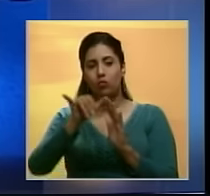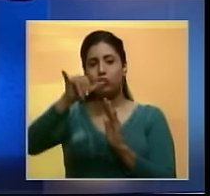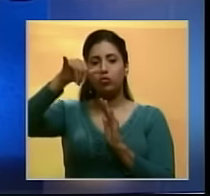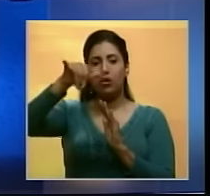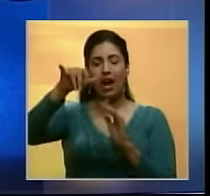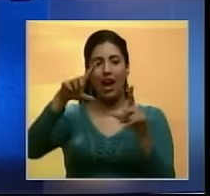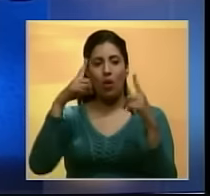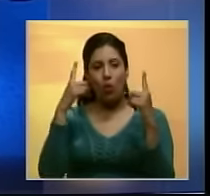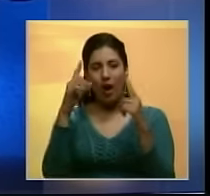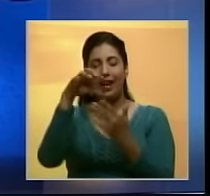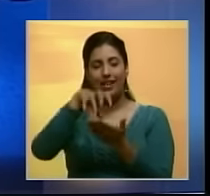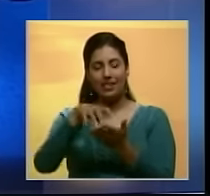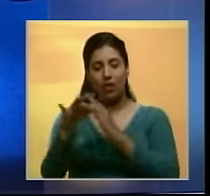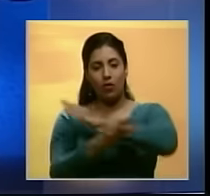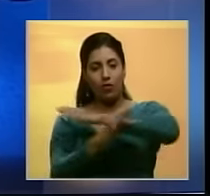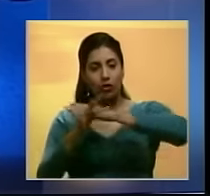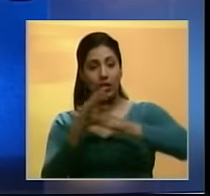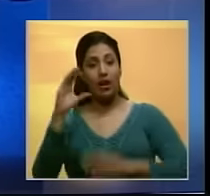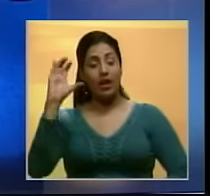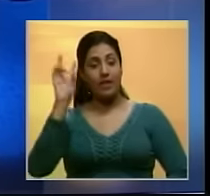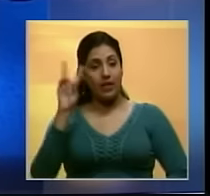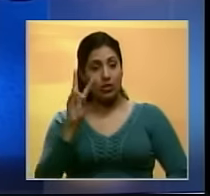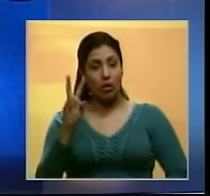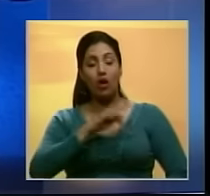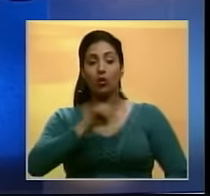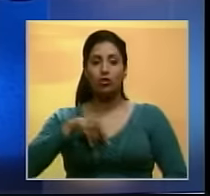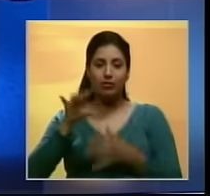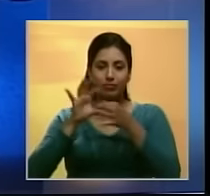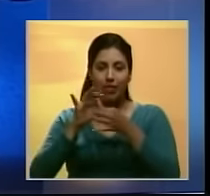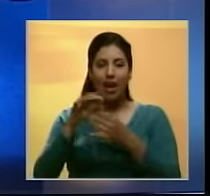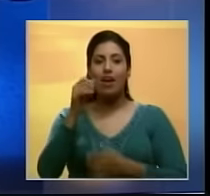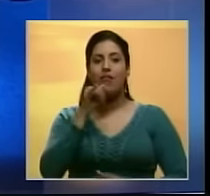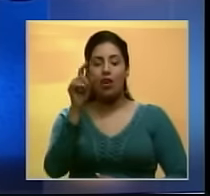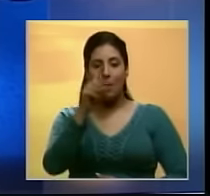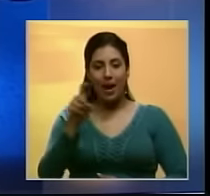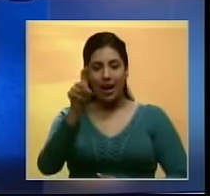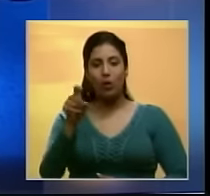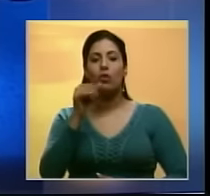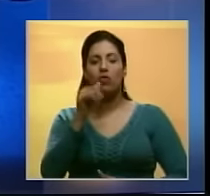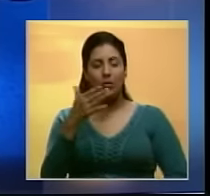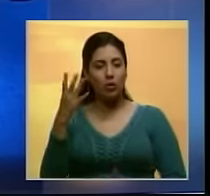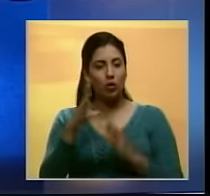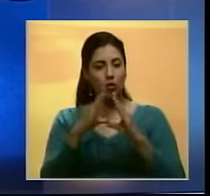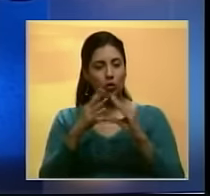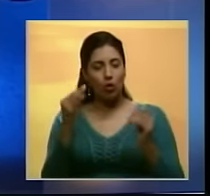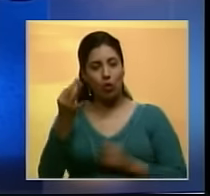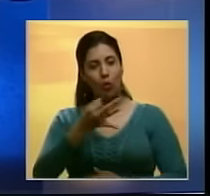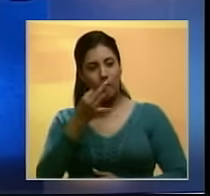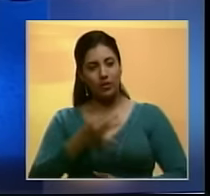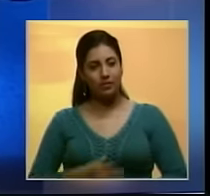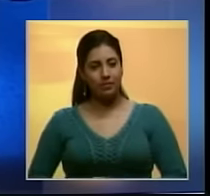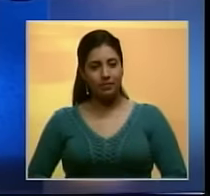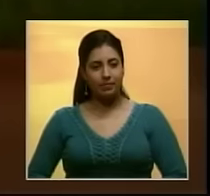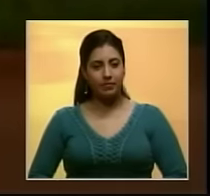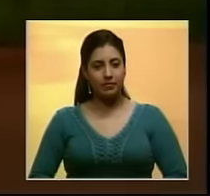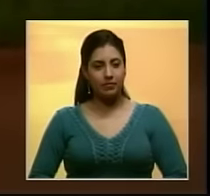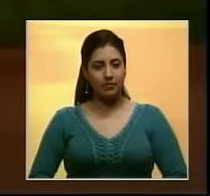aeropuerto de Bichada, frontera con Venezuela. Nuestro aliado Noticias Carcón los presenta más detalles de la tragedia.